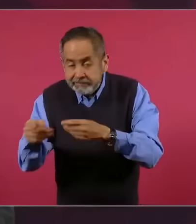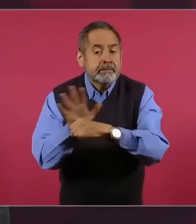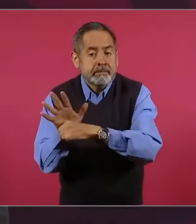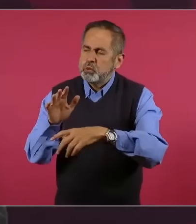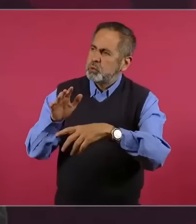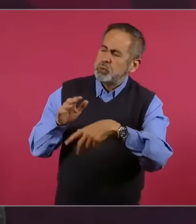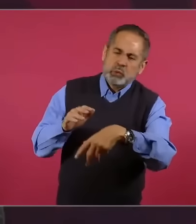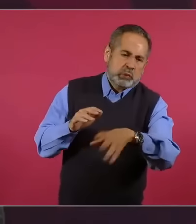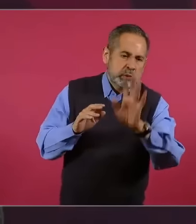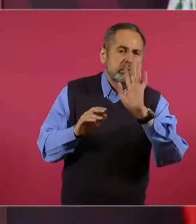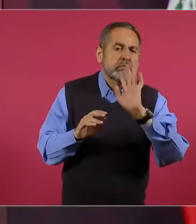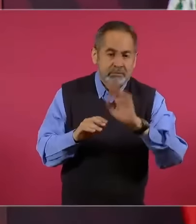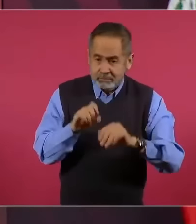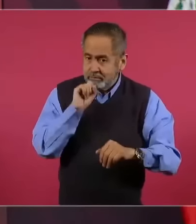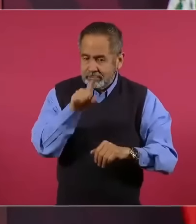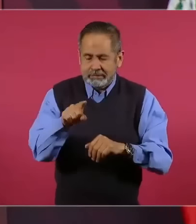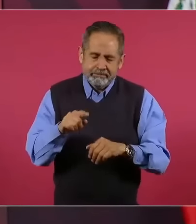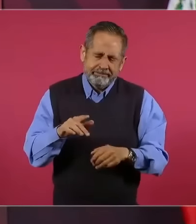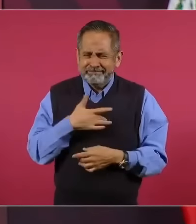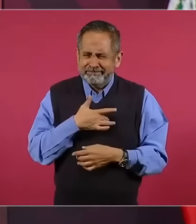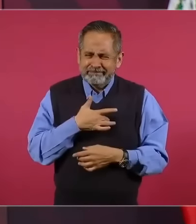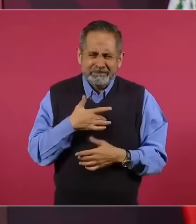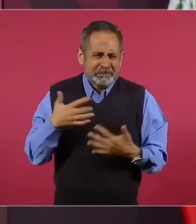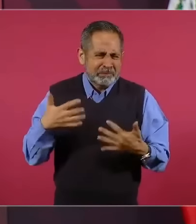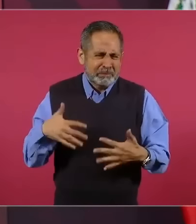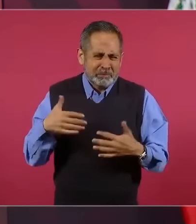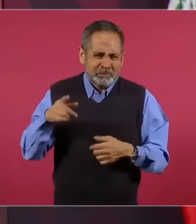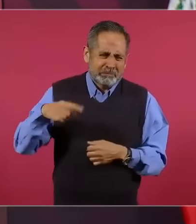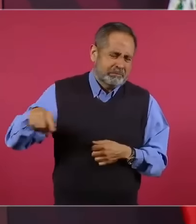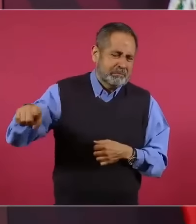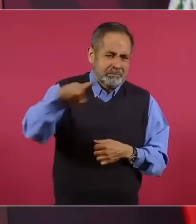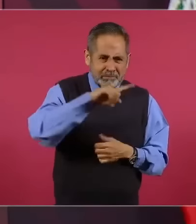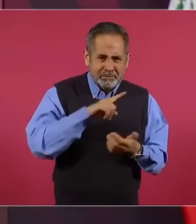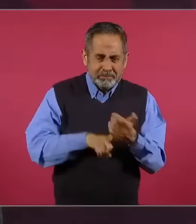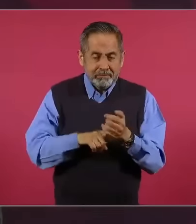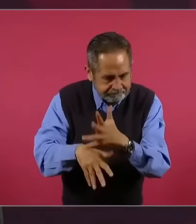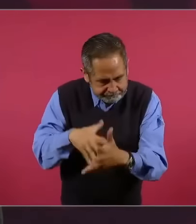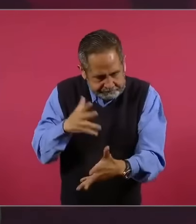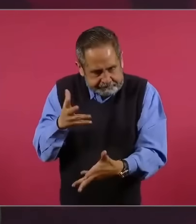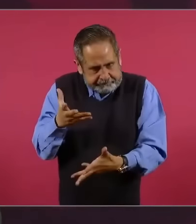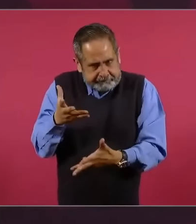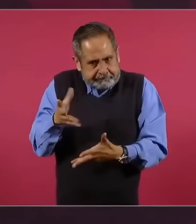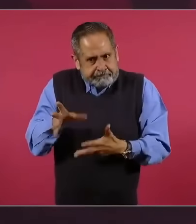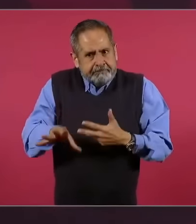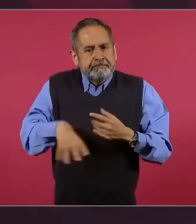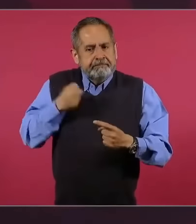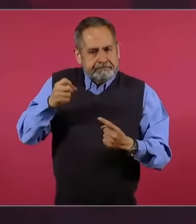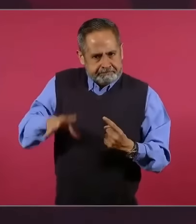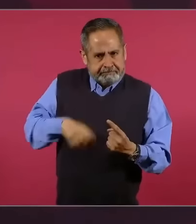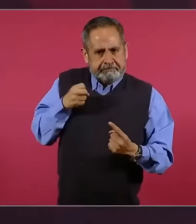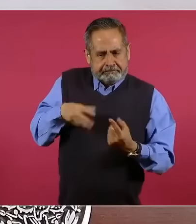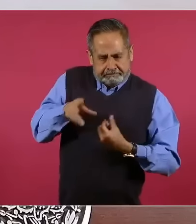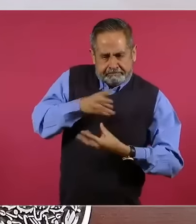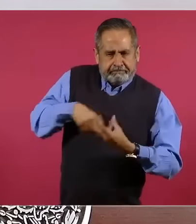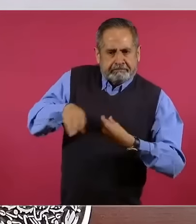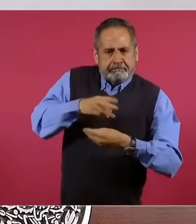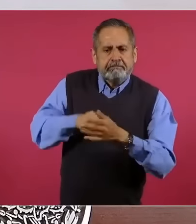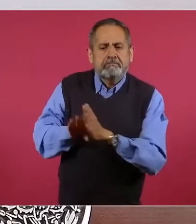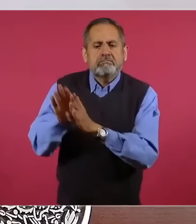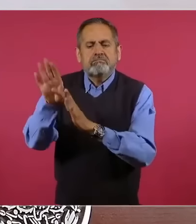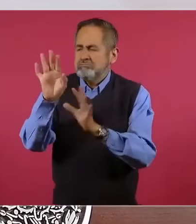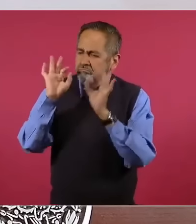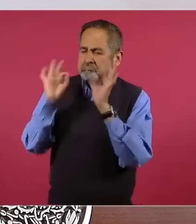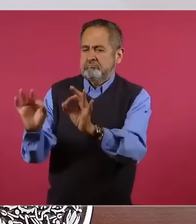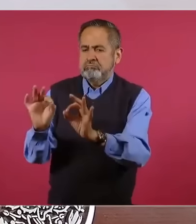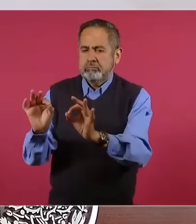que tanto dolor causó, ni que nos tumbó la economía. Ah, pero el Poder Judicial